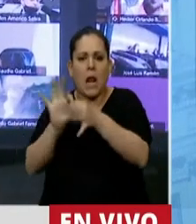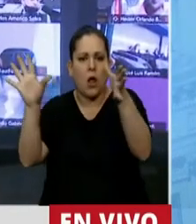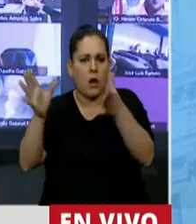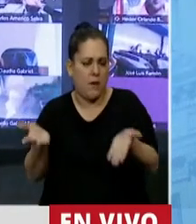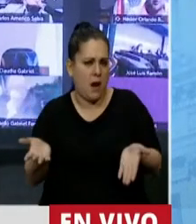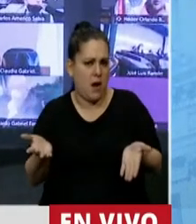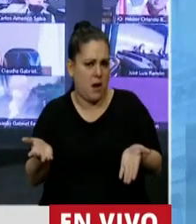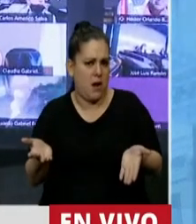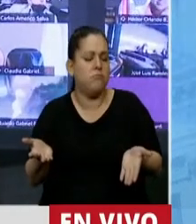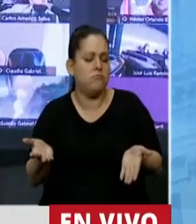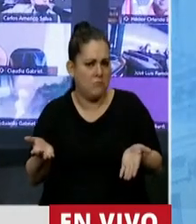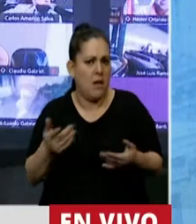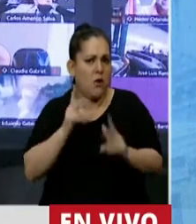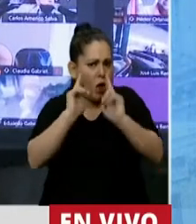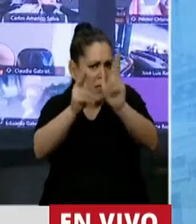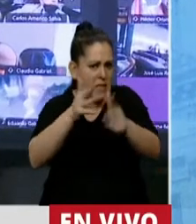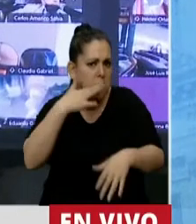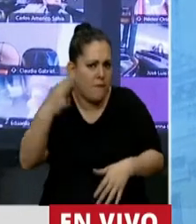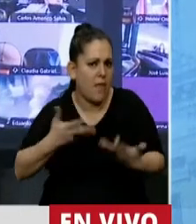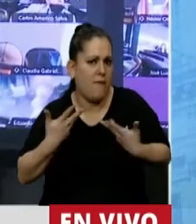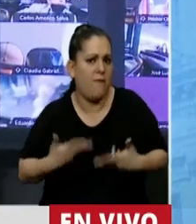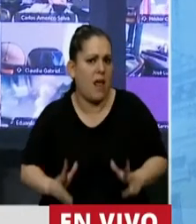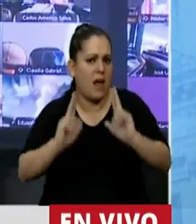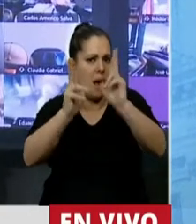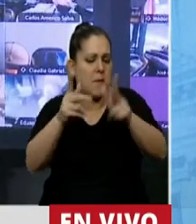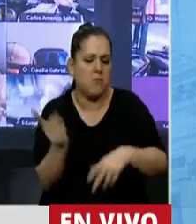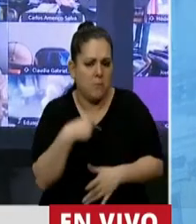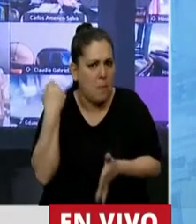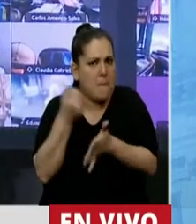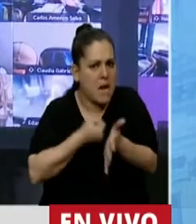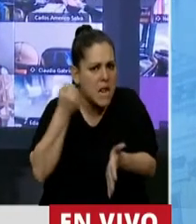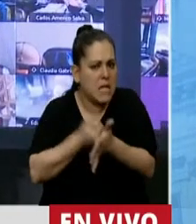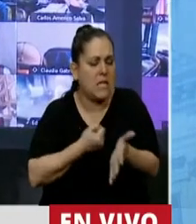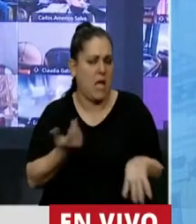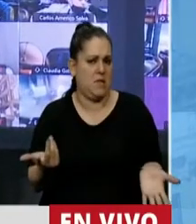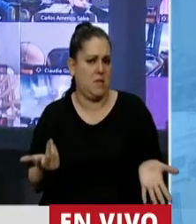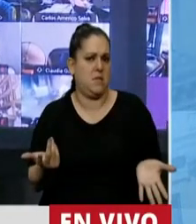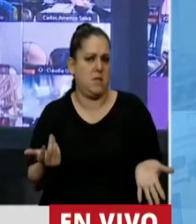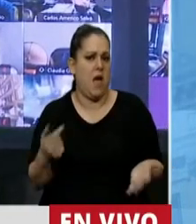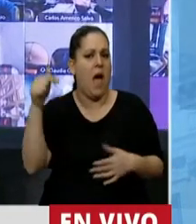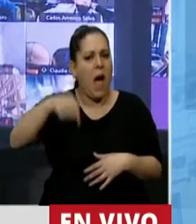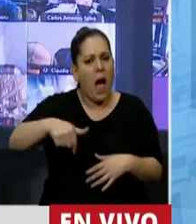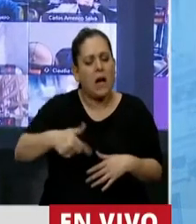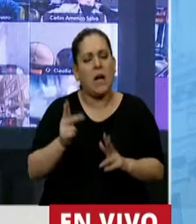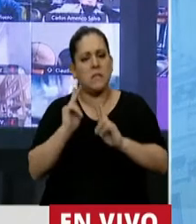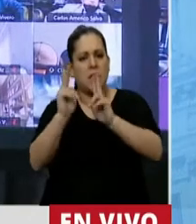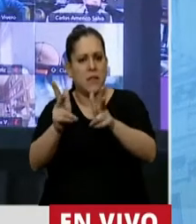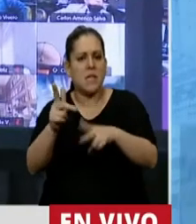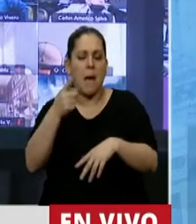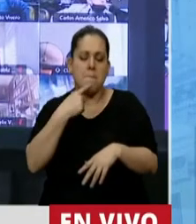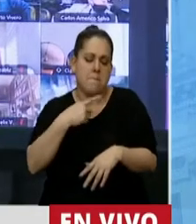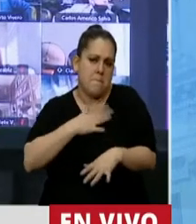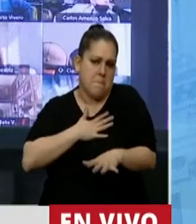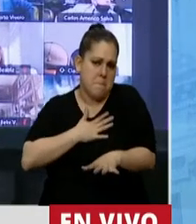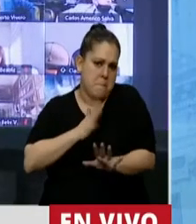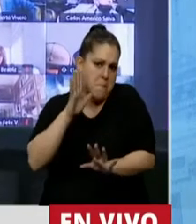historia. Lo creemos sinceramente y lo decimos, y lo decimos desde nuestra militancia, y lo decimos desde nuestra conmovisión. Aquí se decía, a mí me parece muy